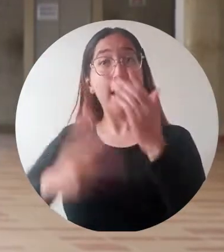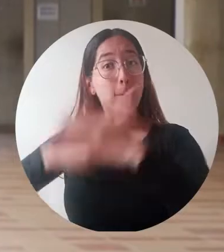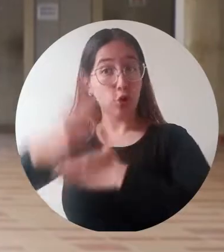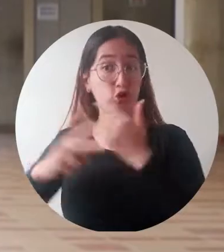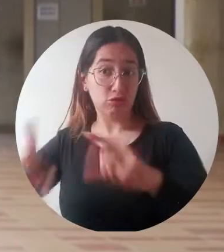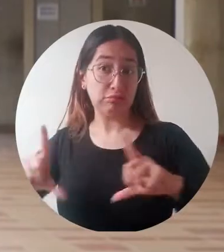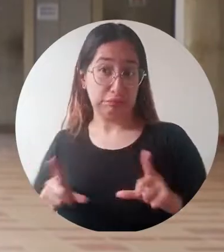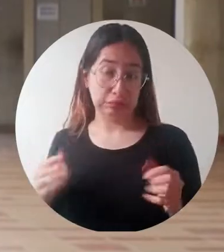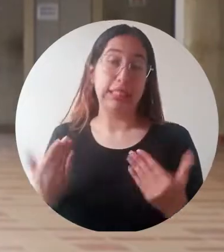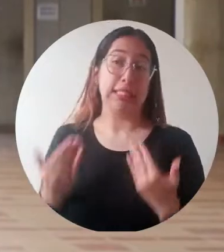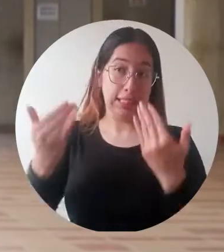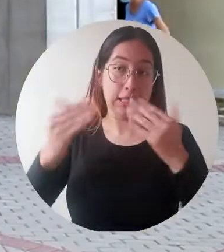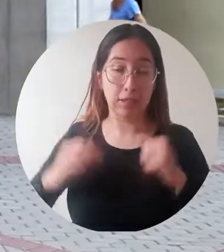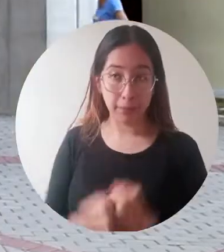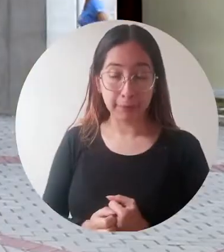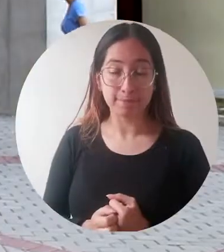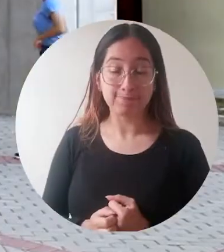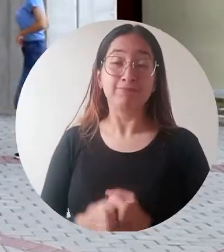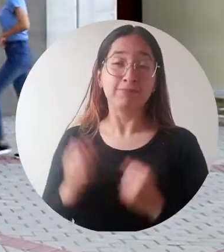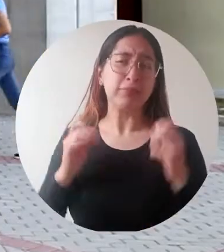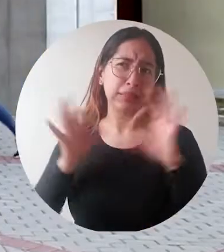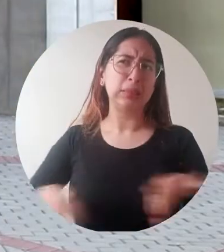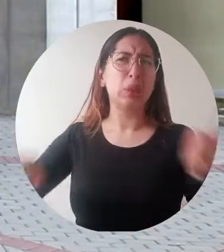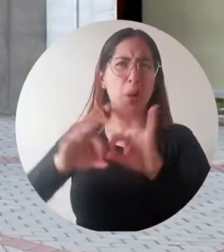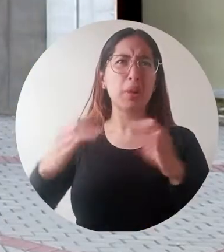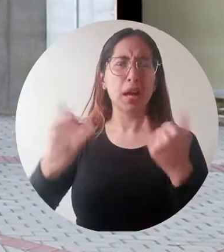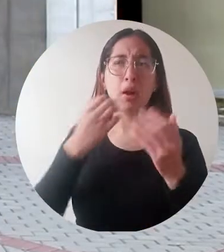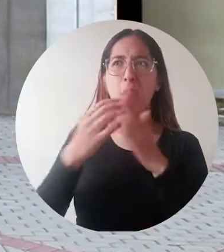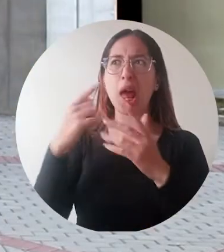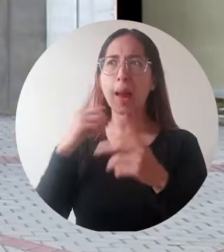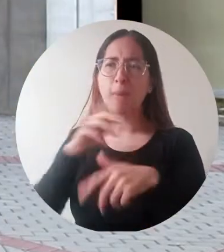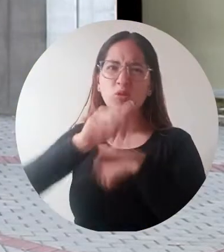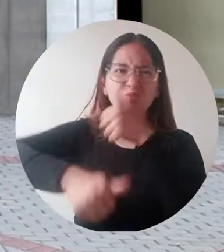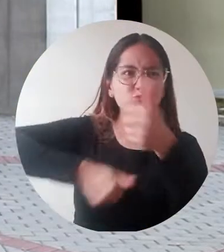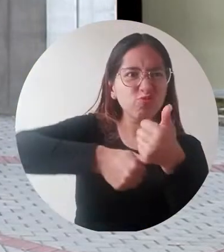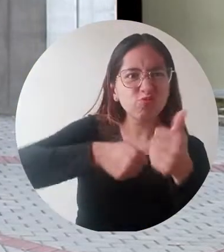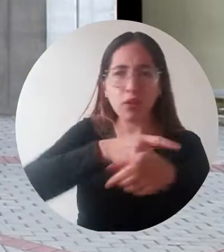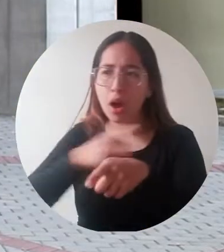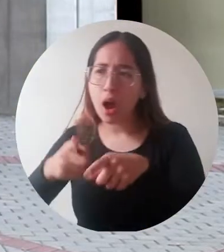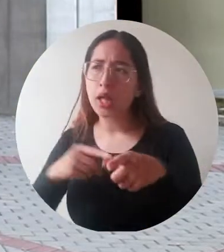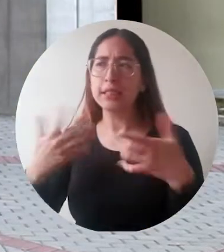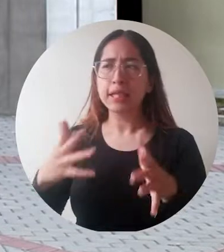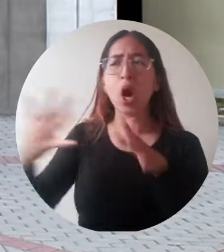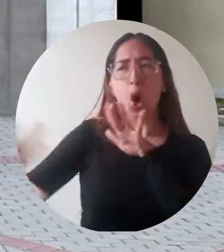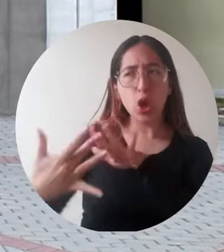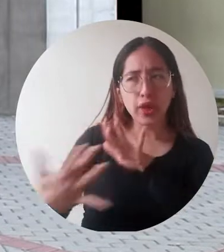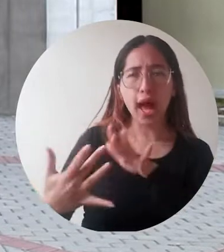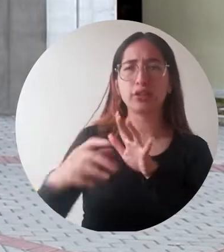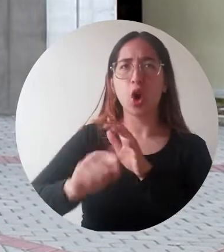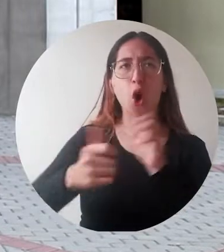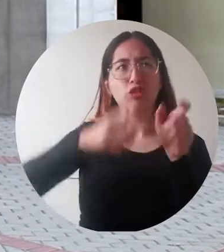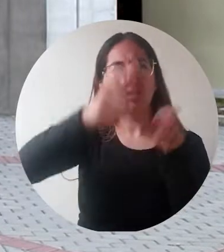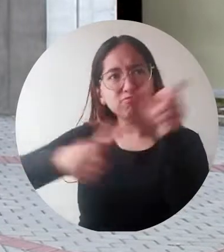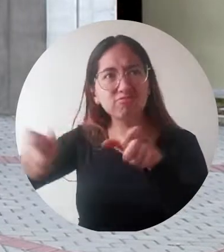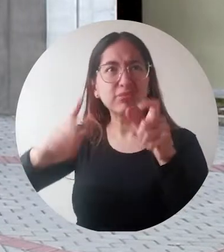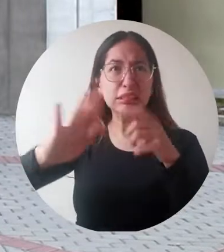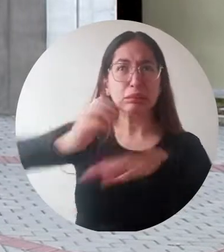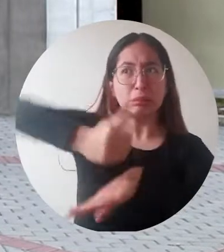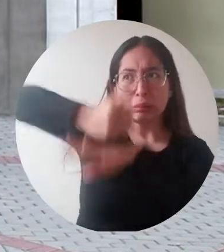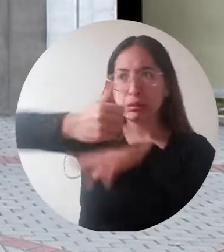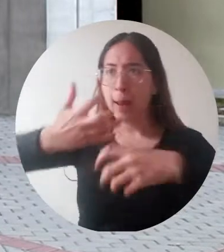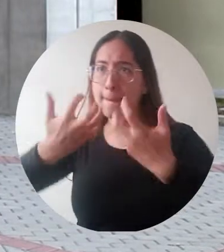para la práctica de innovación y emprendimiento. Lo más importante es volver a tener el contacto con los mentores, volver a tener el contacto con los emprendedores,